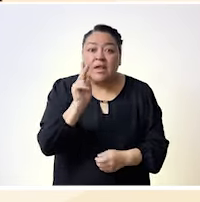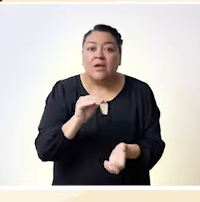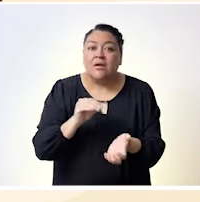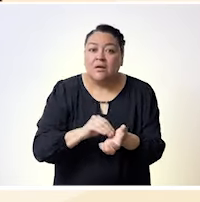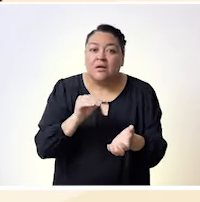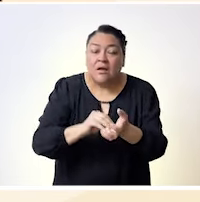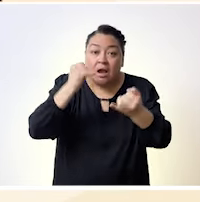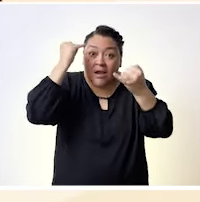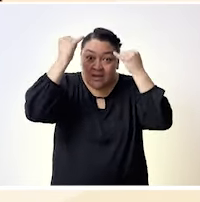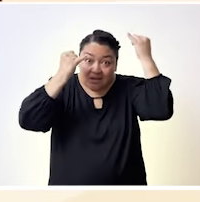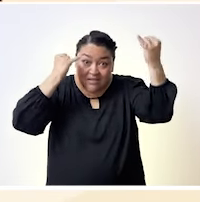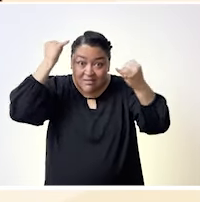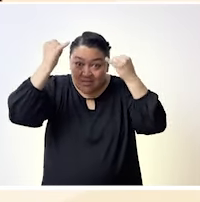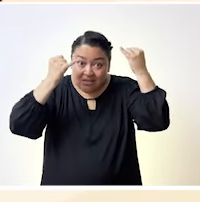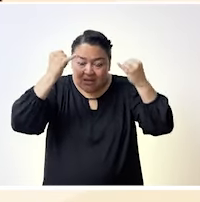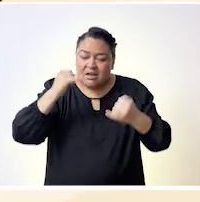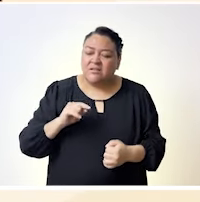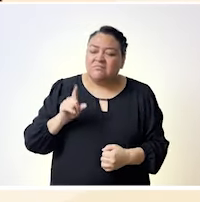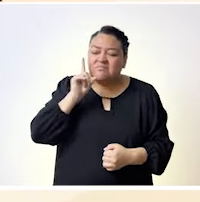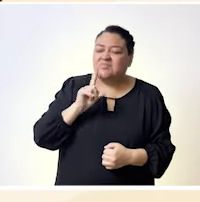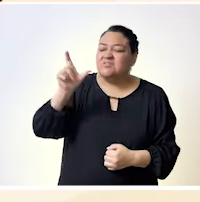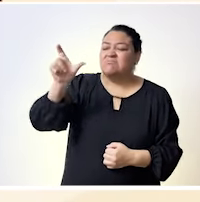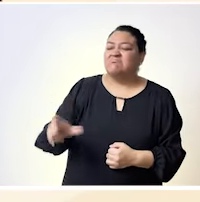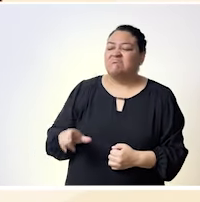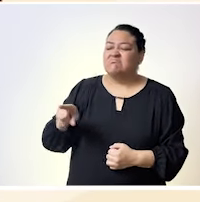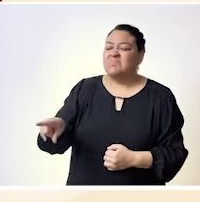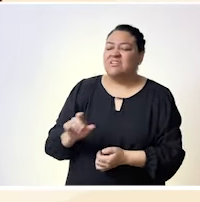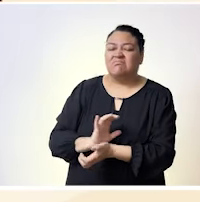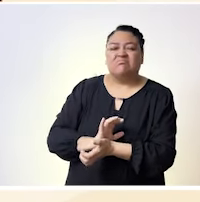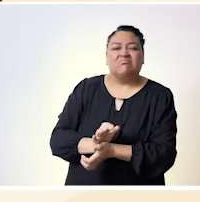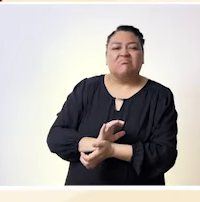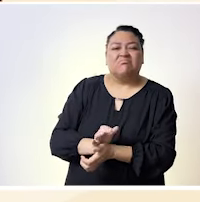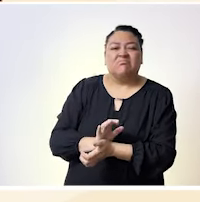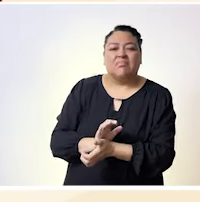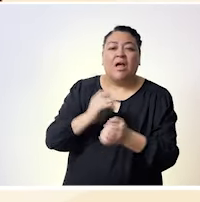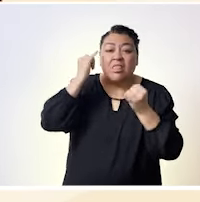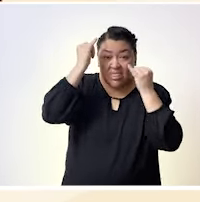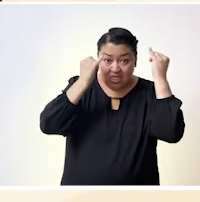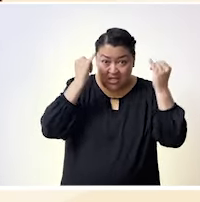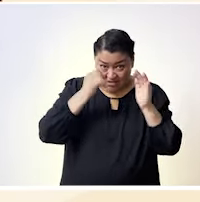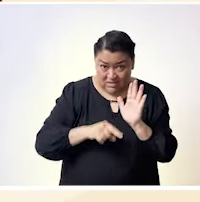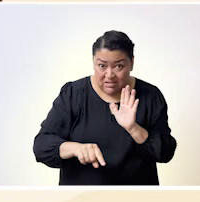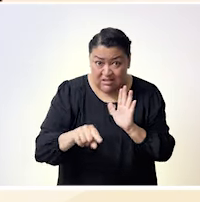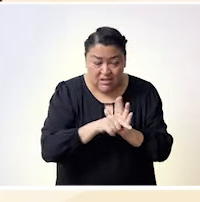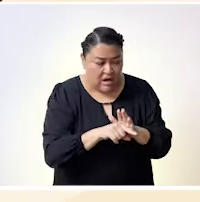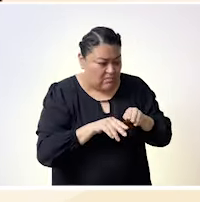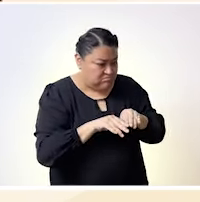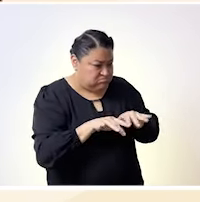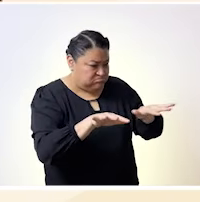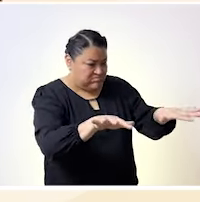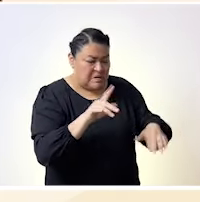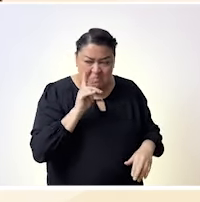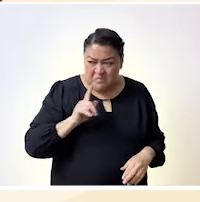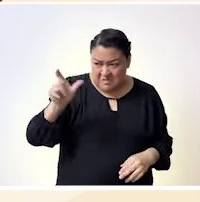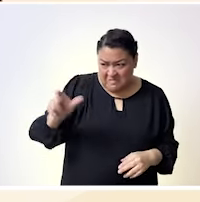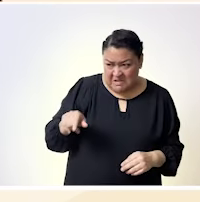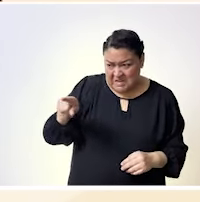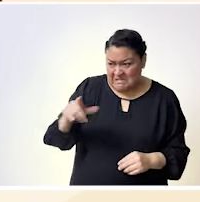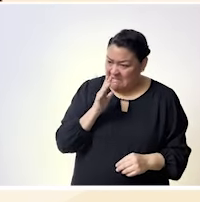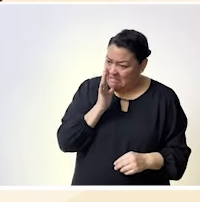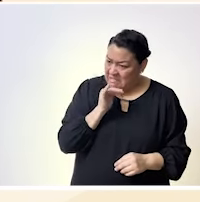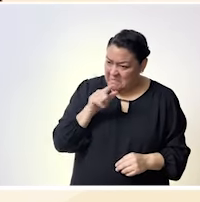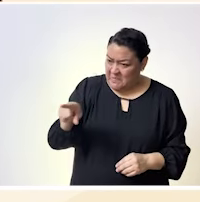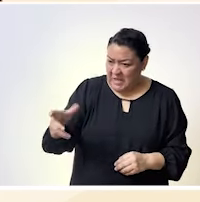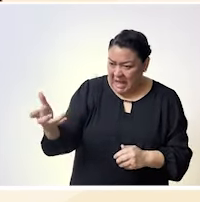estereotipos y roles discriminatorios de género que aportan ideas erróneas acerca de lo que las mujeres podemos